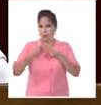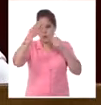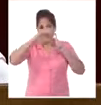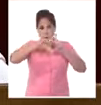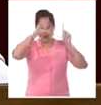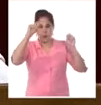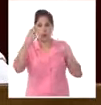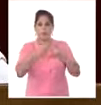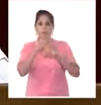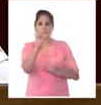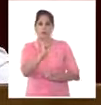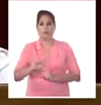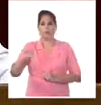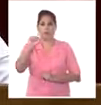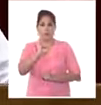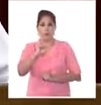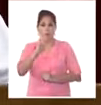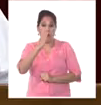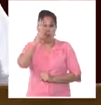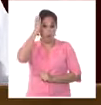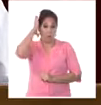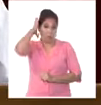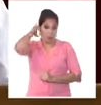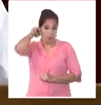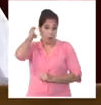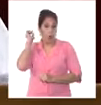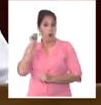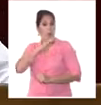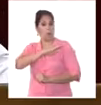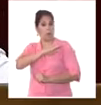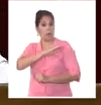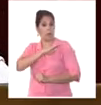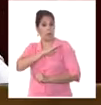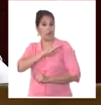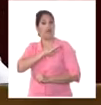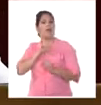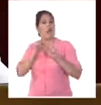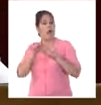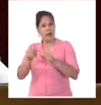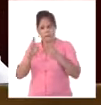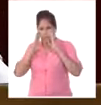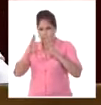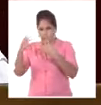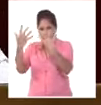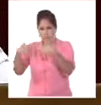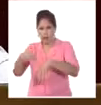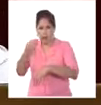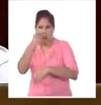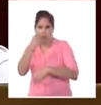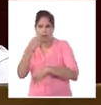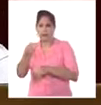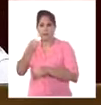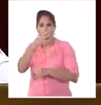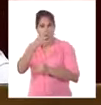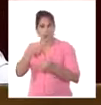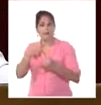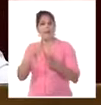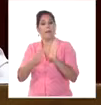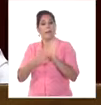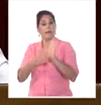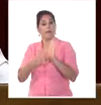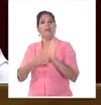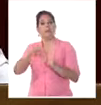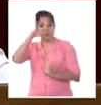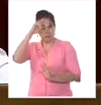por el socialismo. Raúl al frente de un ejército que sin dejar las armas se dedicó a producir alimentos y medicinas demostró y dijo